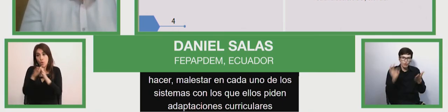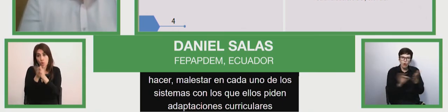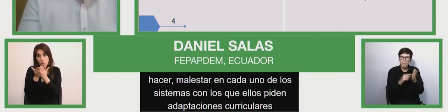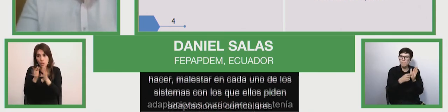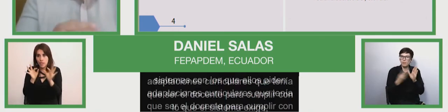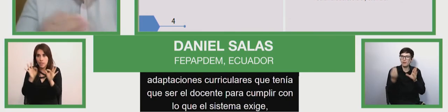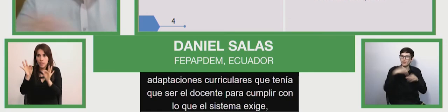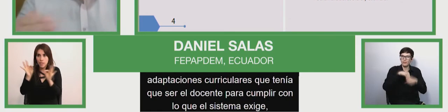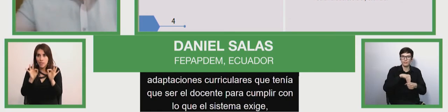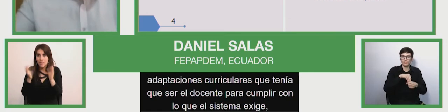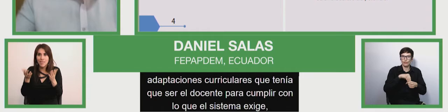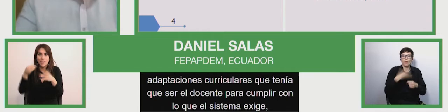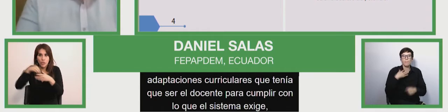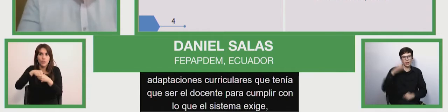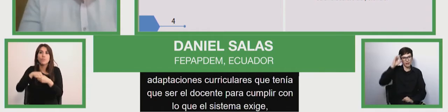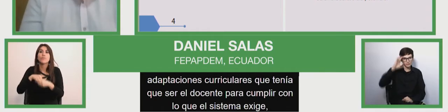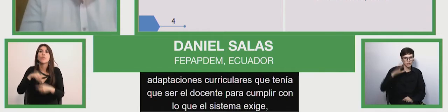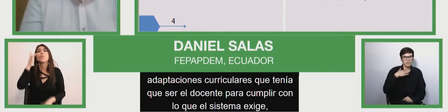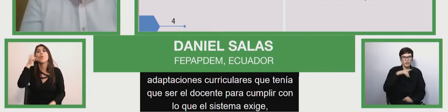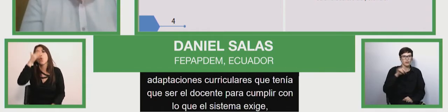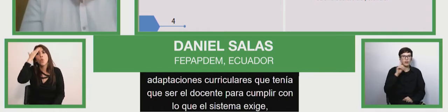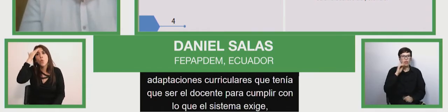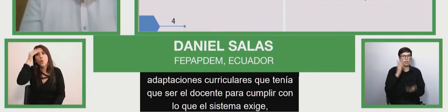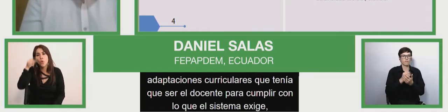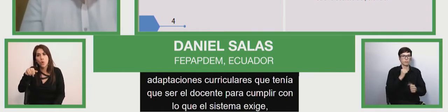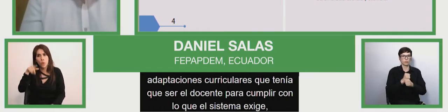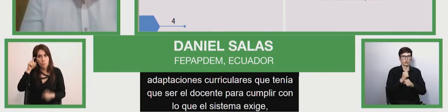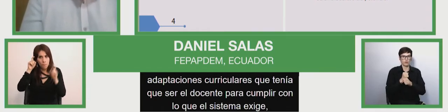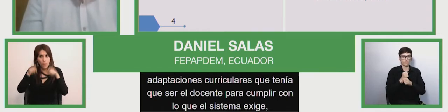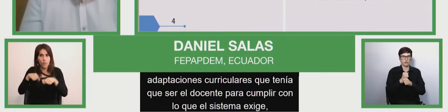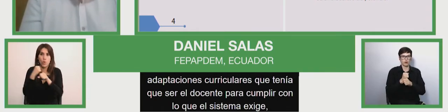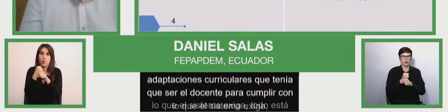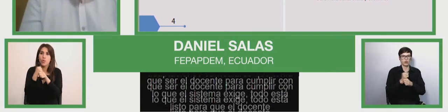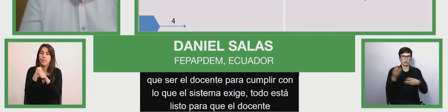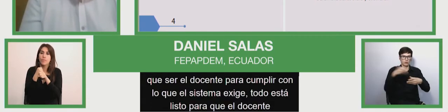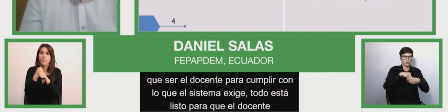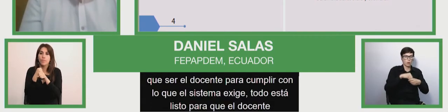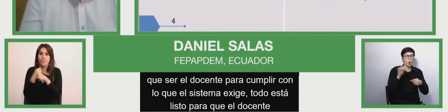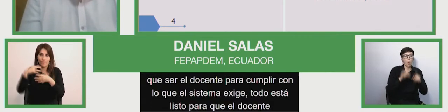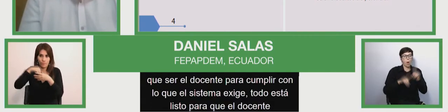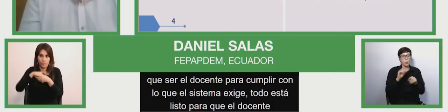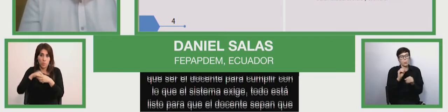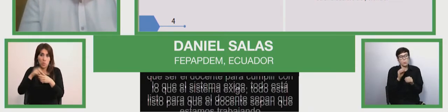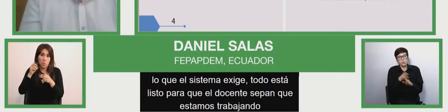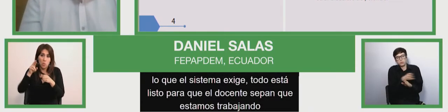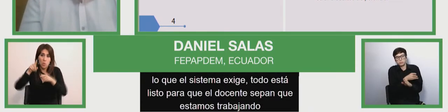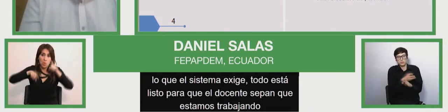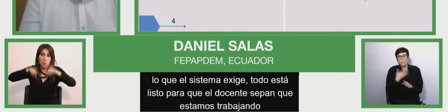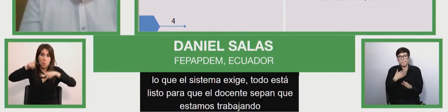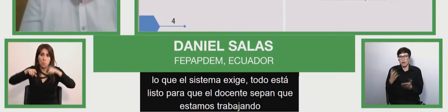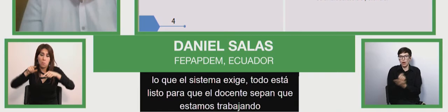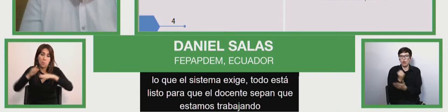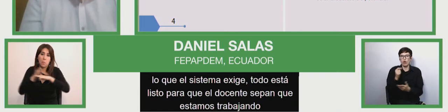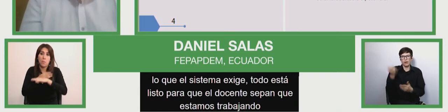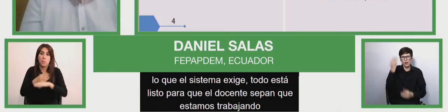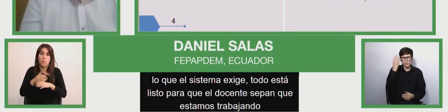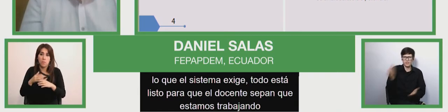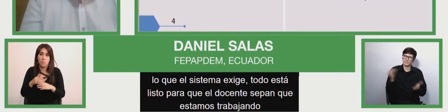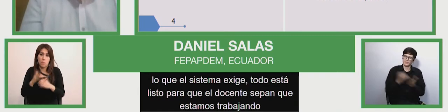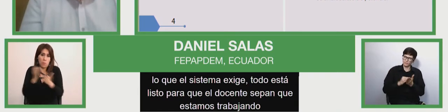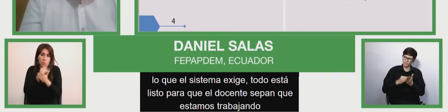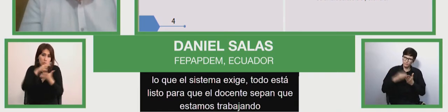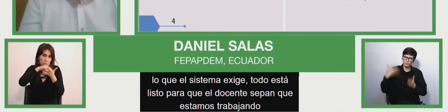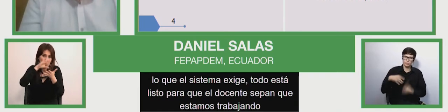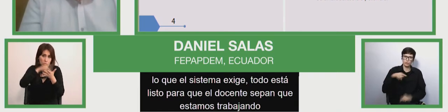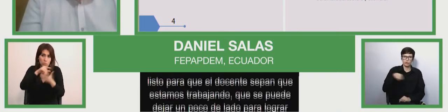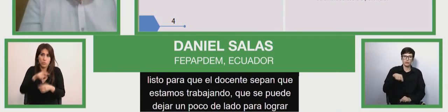estudiante sepan qué estamos trabajando y qué se ha priorizado qué se puede dejar un poquito de lado para lograr estos aprendizajes más concretos y significativos en